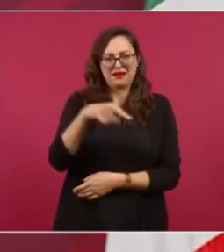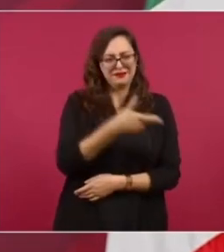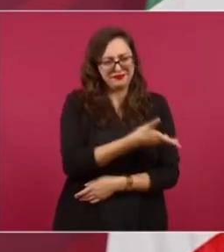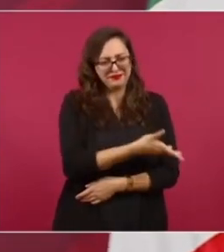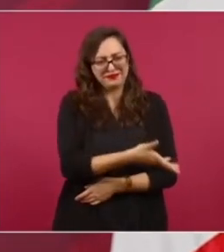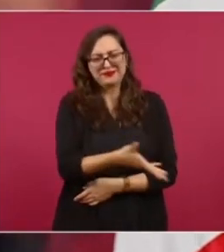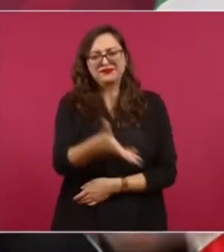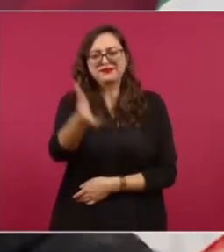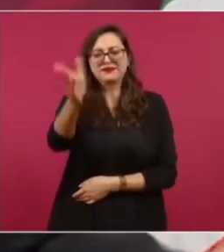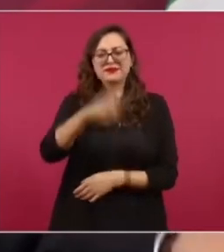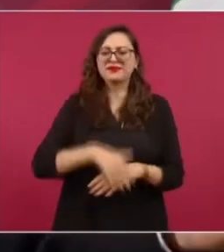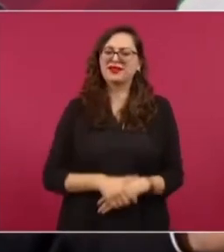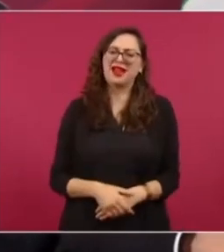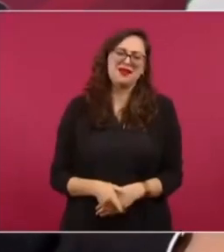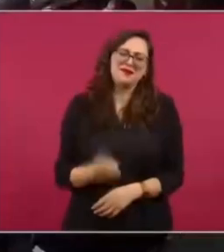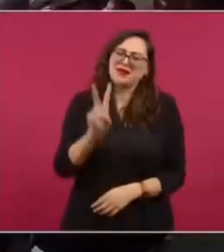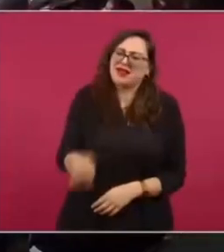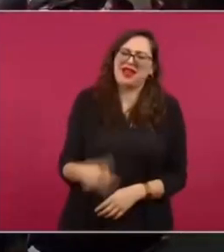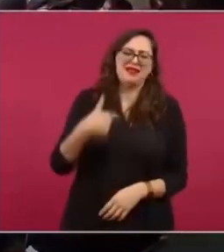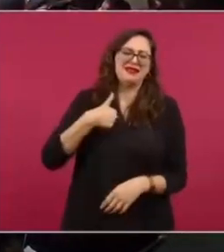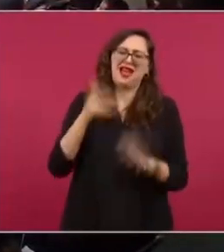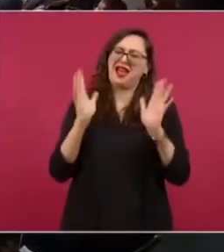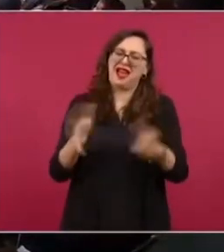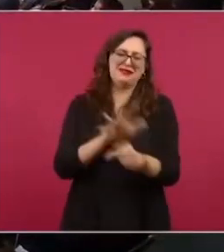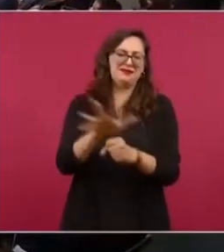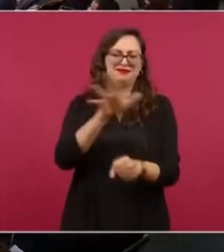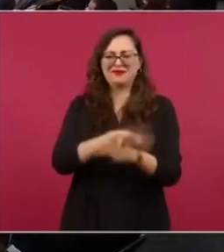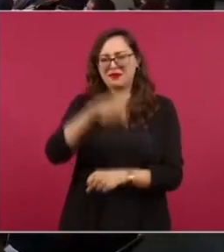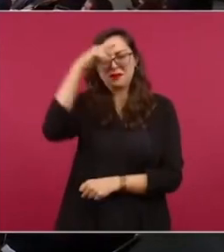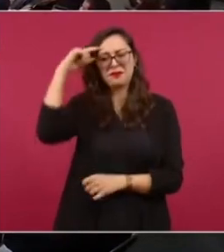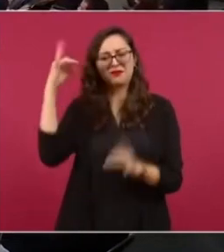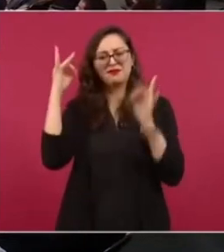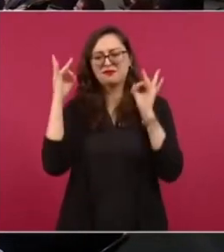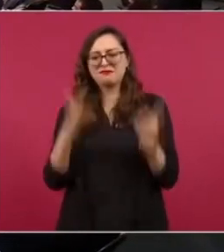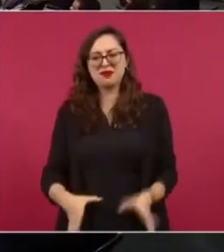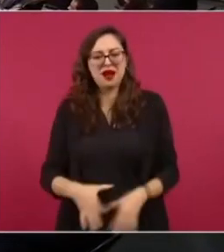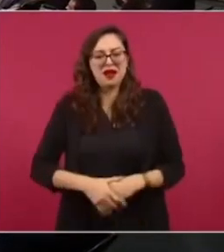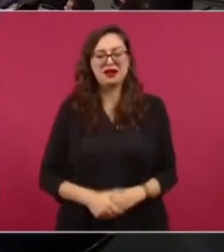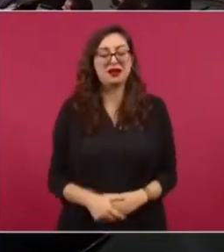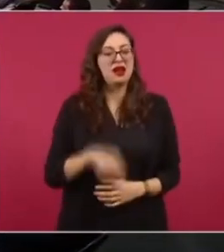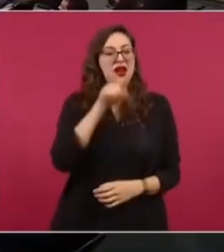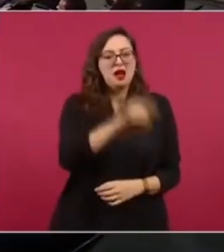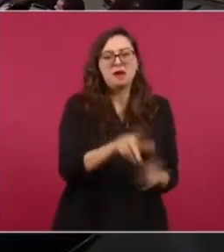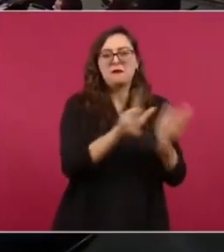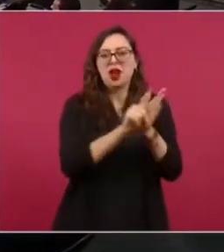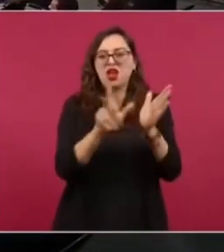ya es el colmo no tienen todos los medios de información